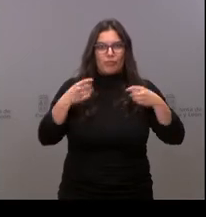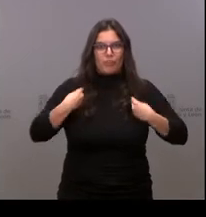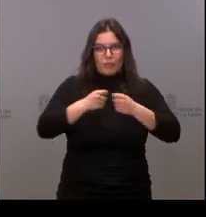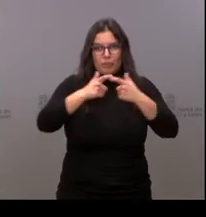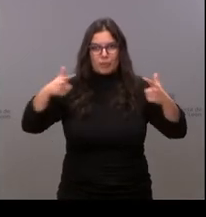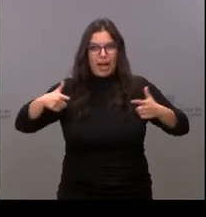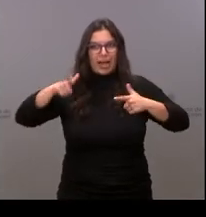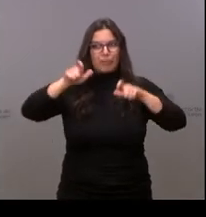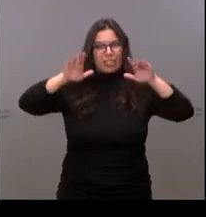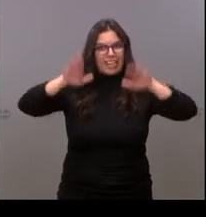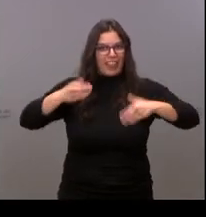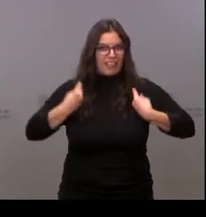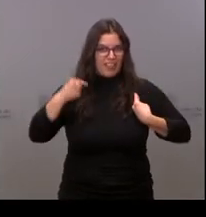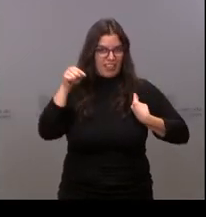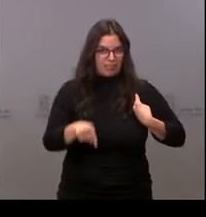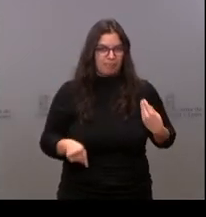población.